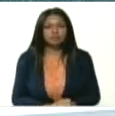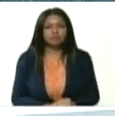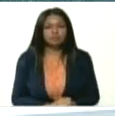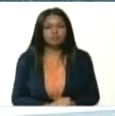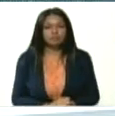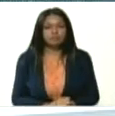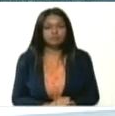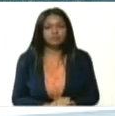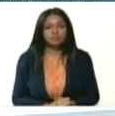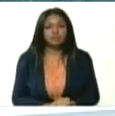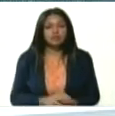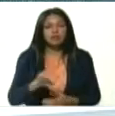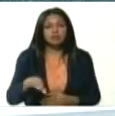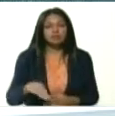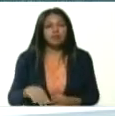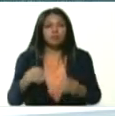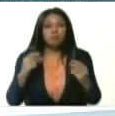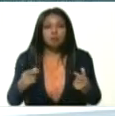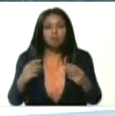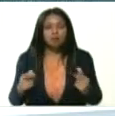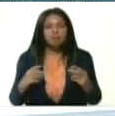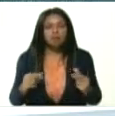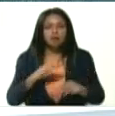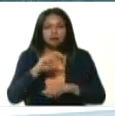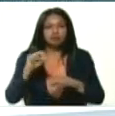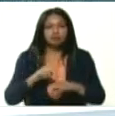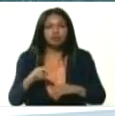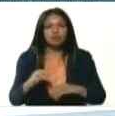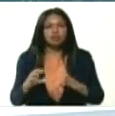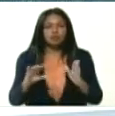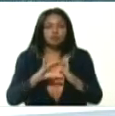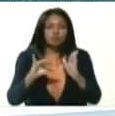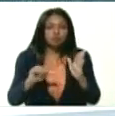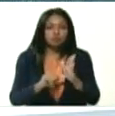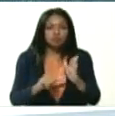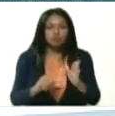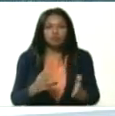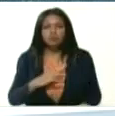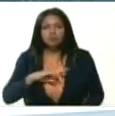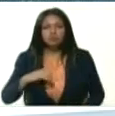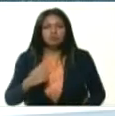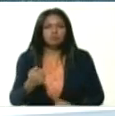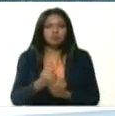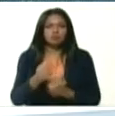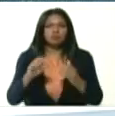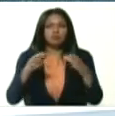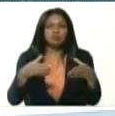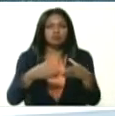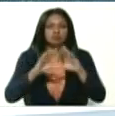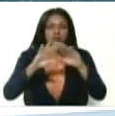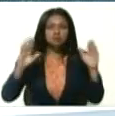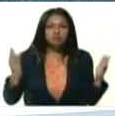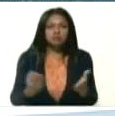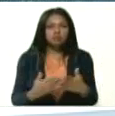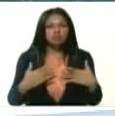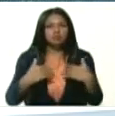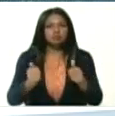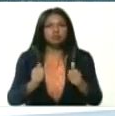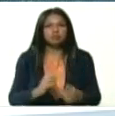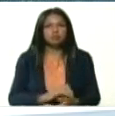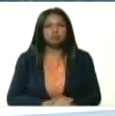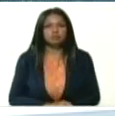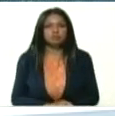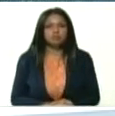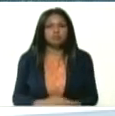estado de alarma nacional constitucional. Es nuestra solidaridad con la Organización Mundial de la Salud y la Organización